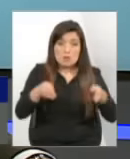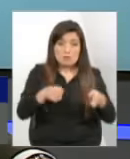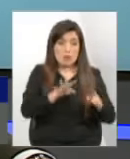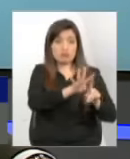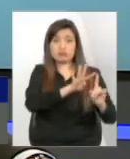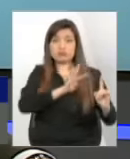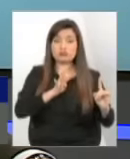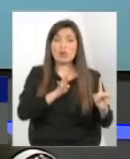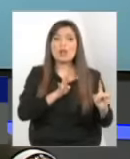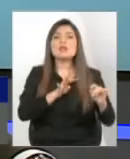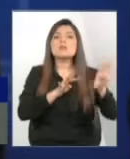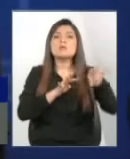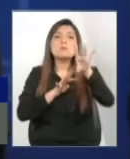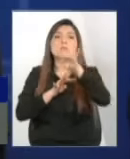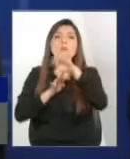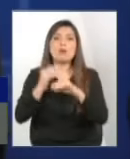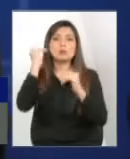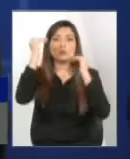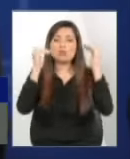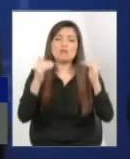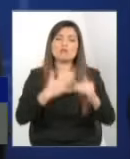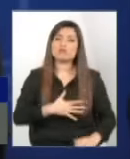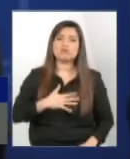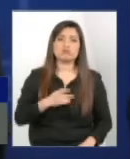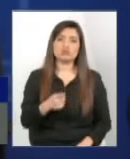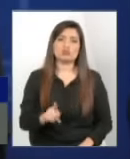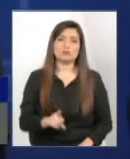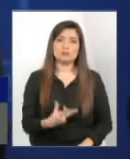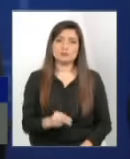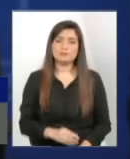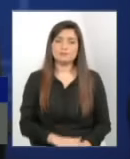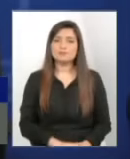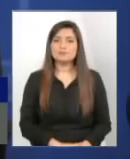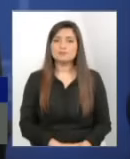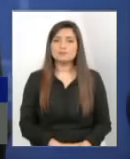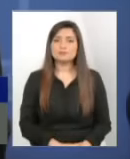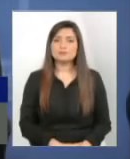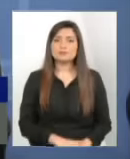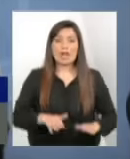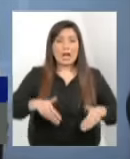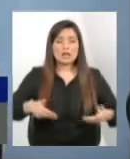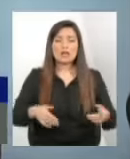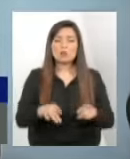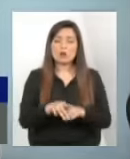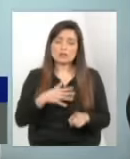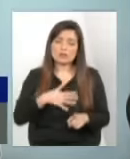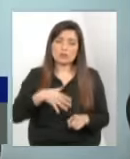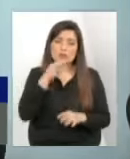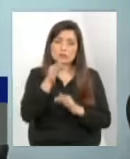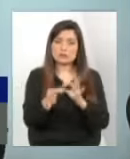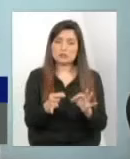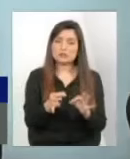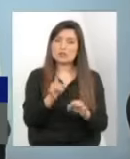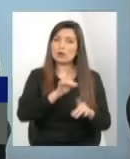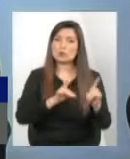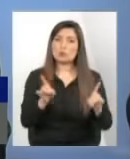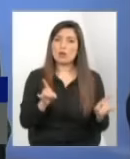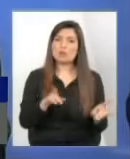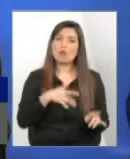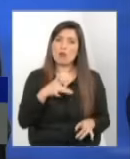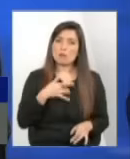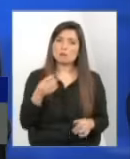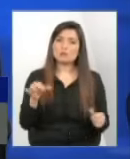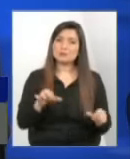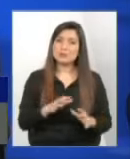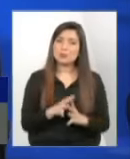perdón un poco sumando lo que dicen acá es una cosa bastante trágica que yo y varios me lo han escuchado decir